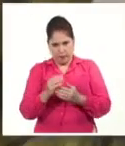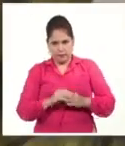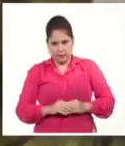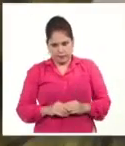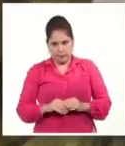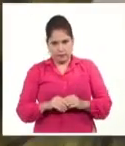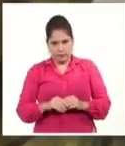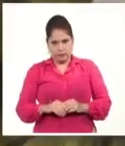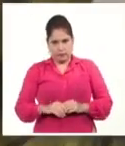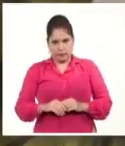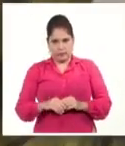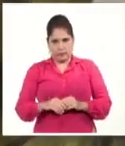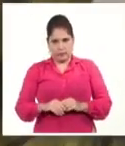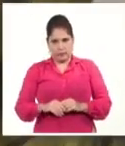Televisión Cubana.